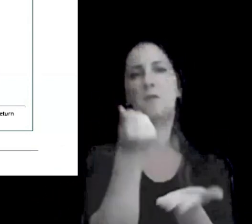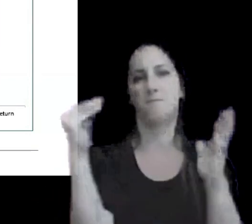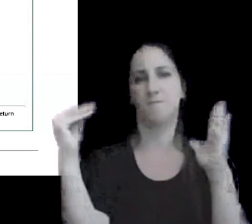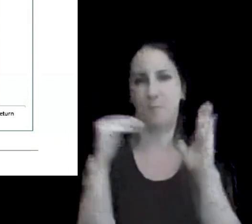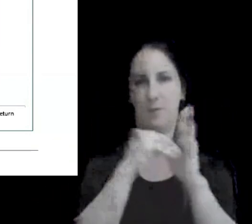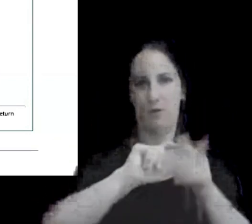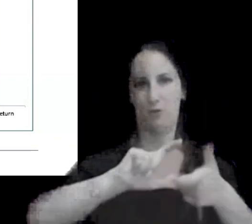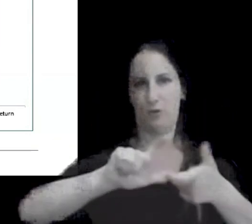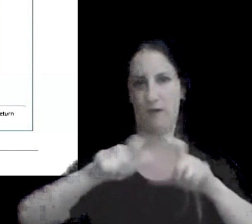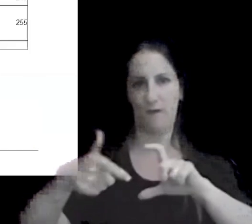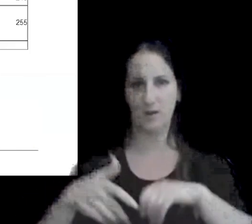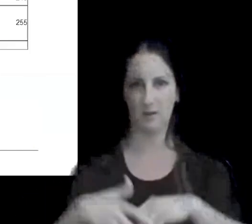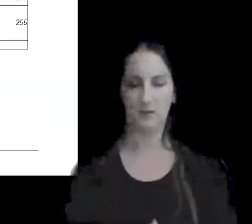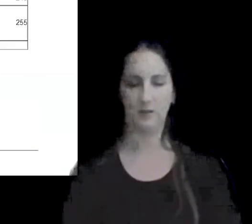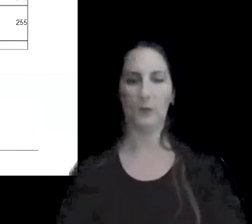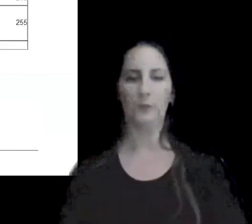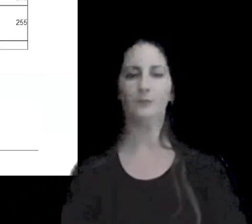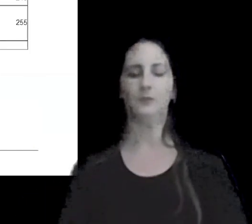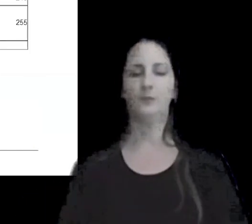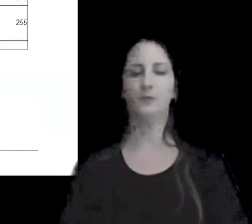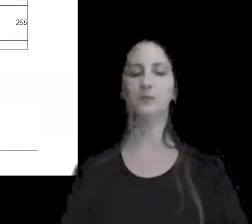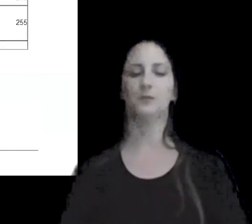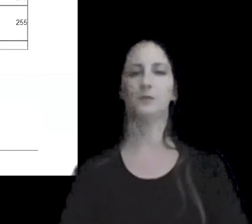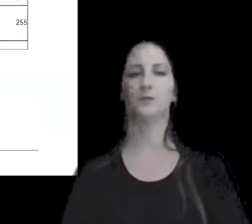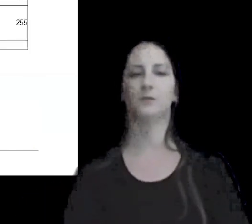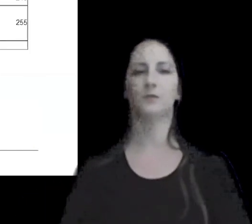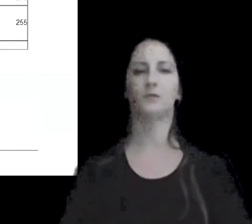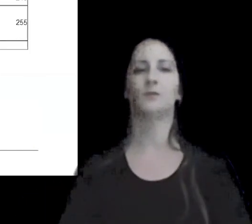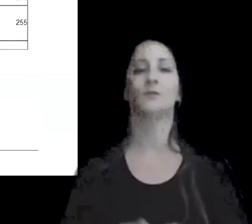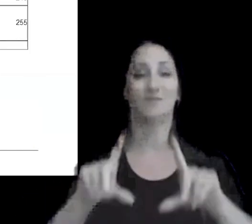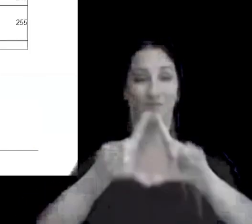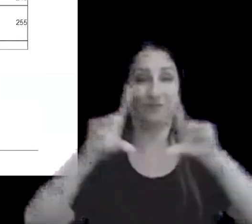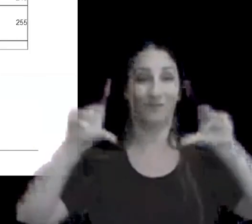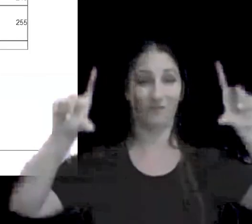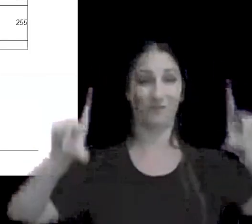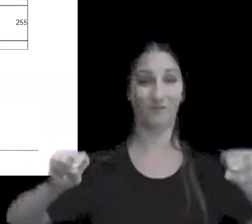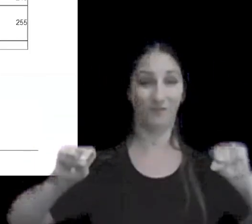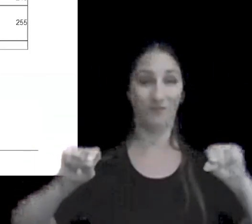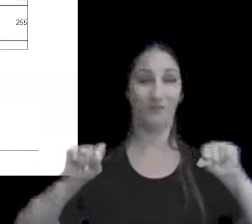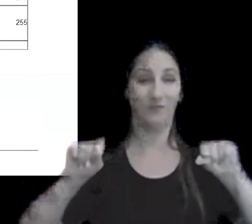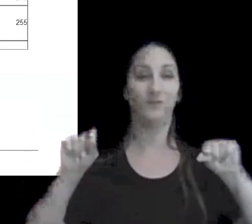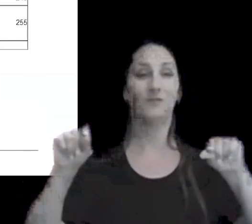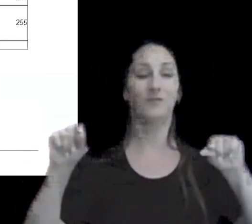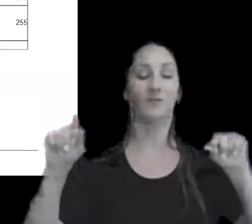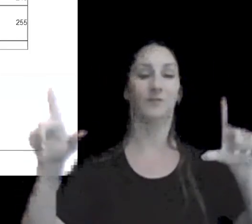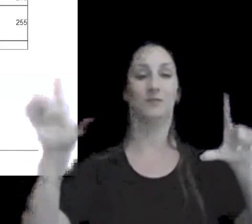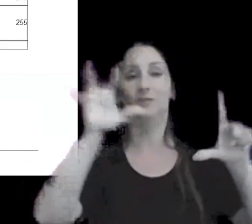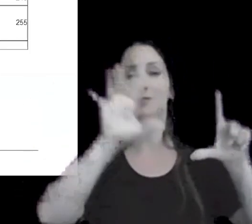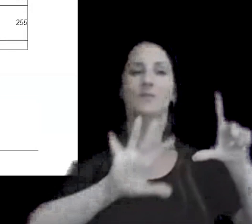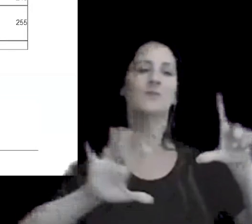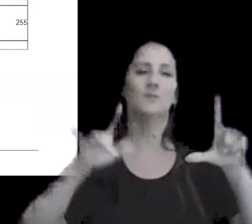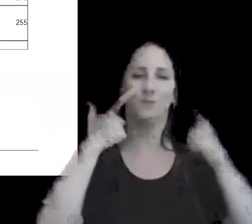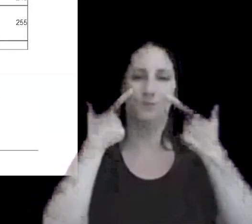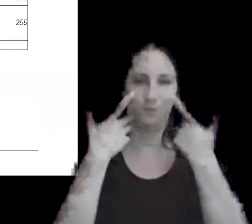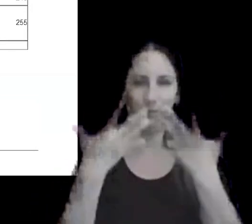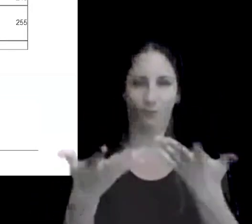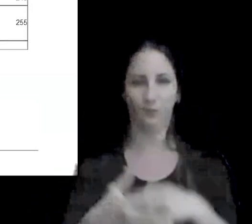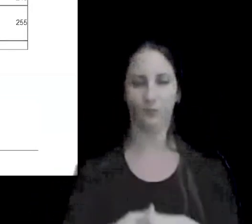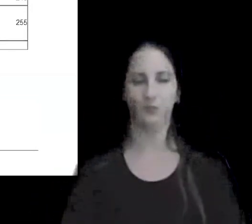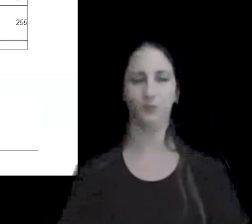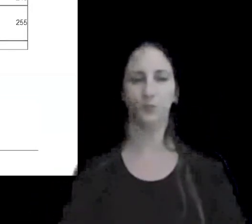y el gráfico a continuación es también ilustrativo respecto a